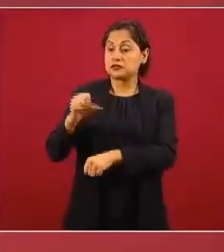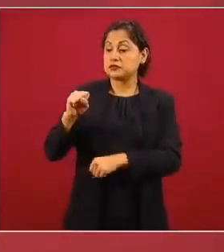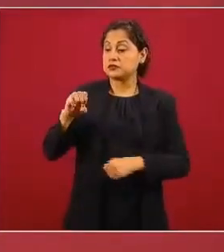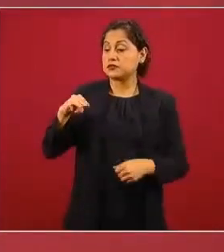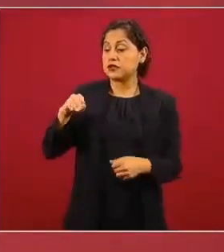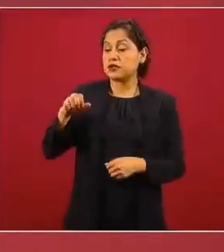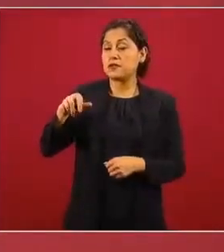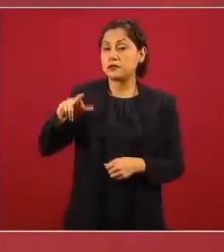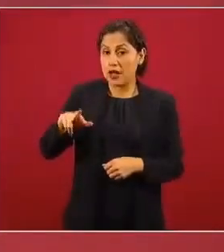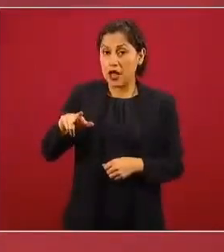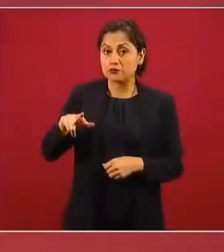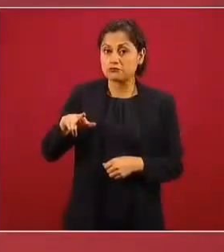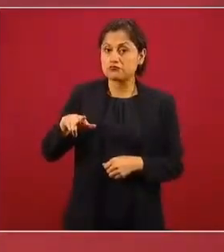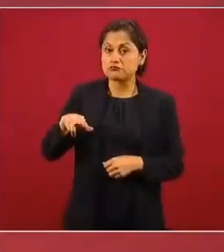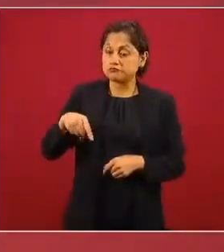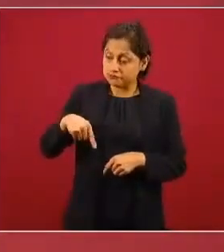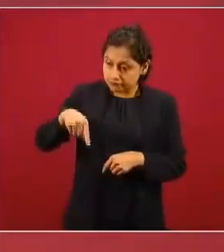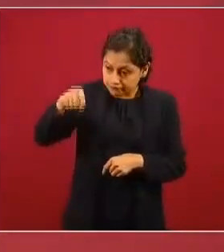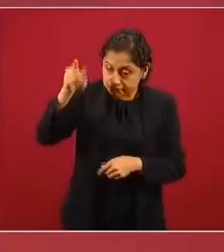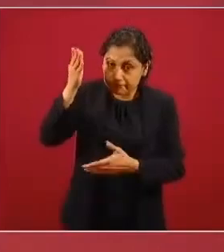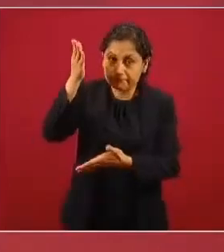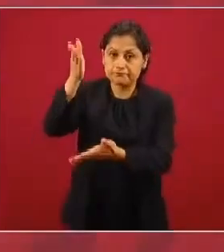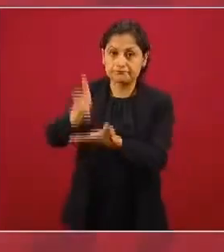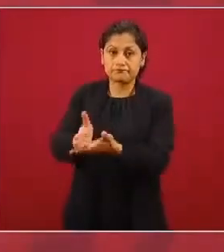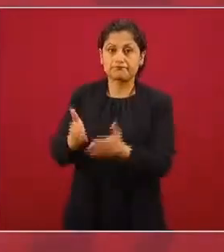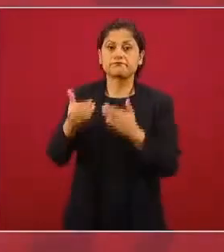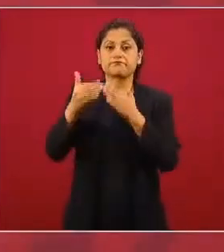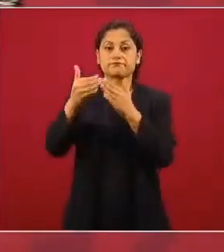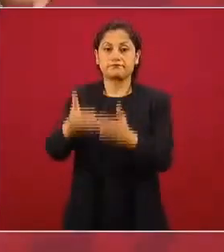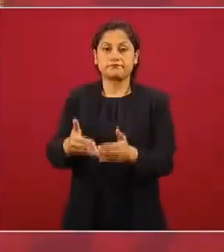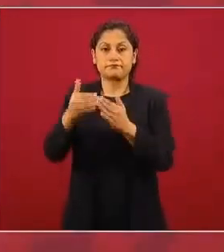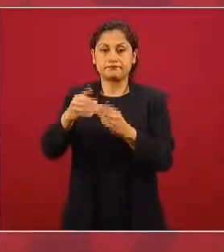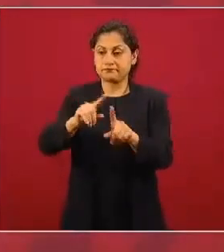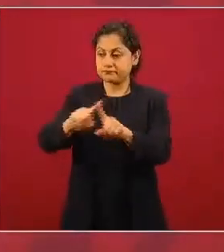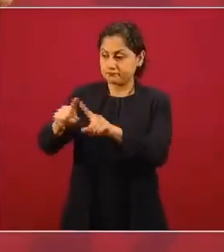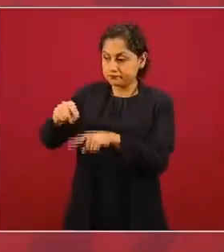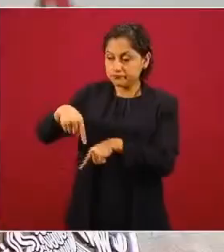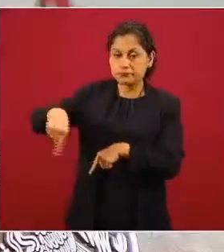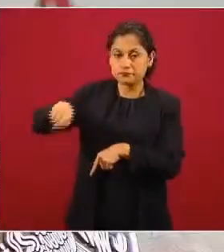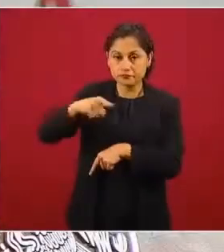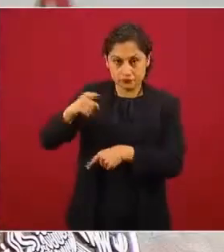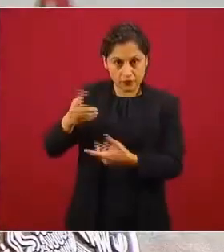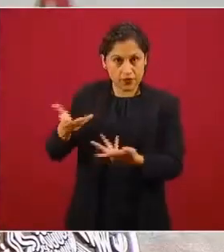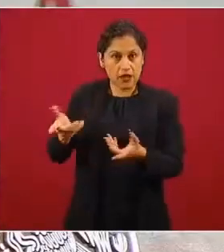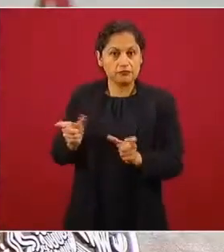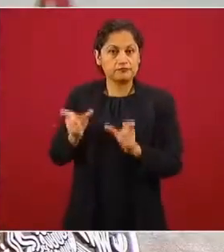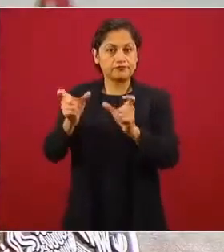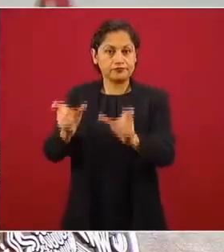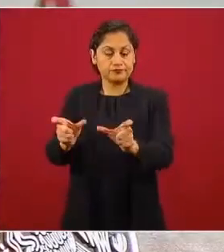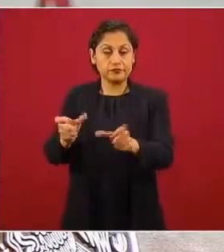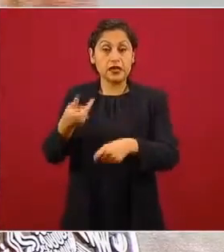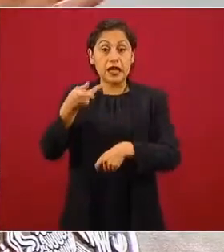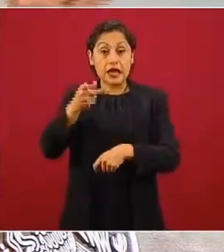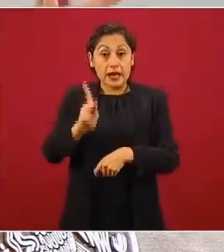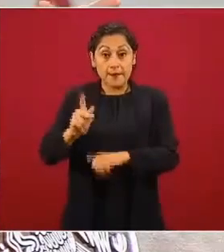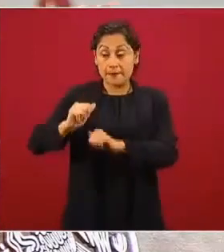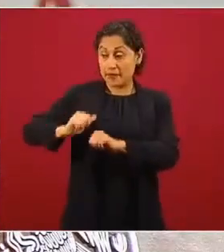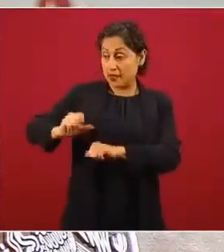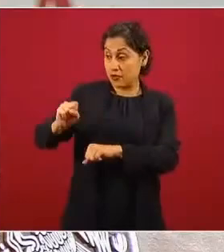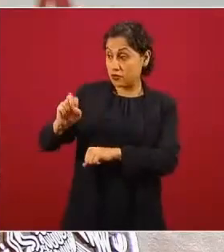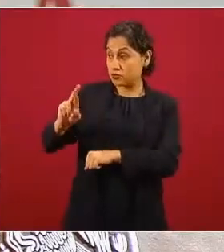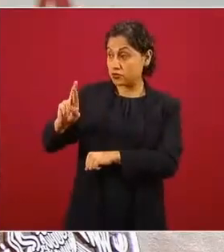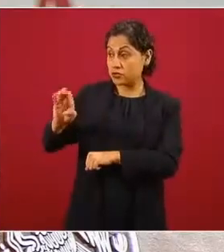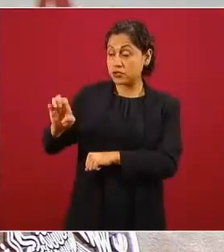litorales a cuidar los puertos, pero hay esta discrepancia, entonces se va